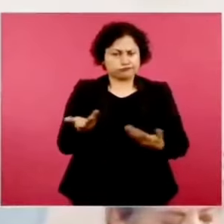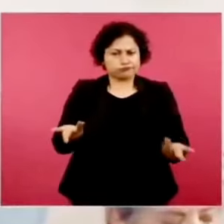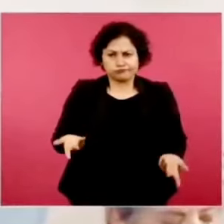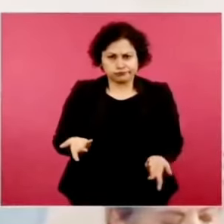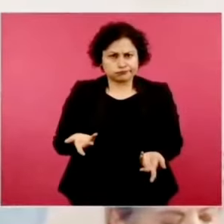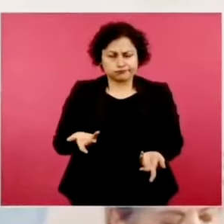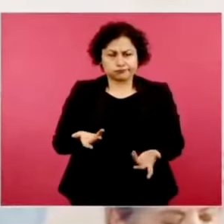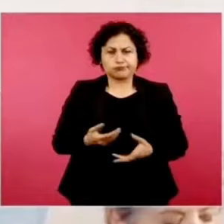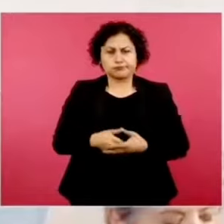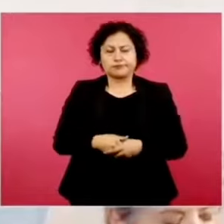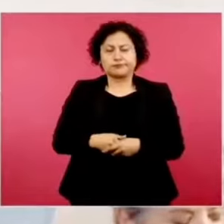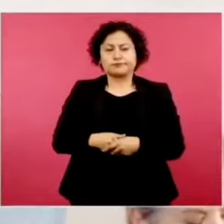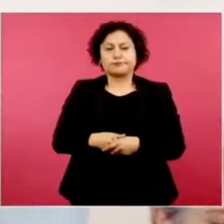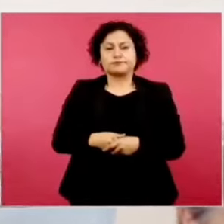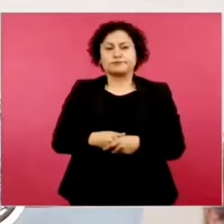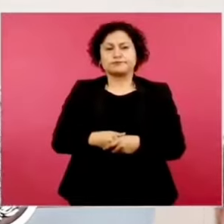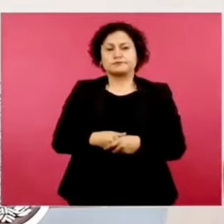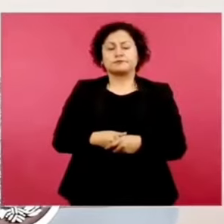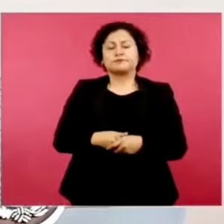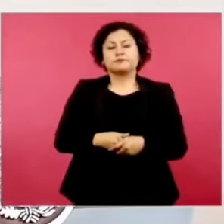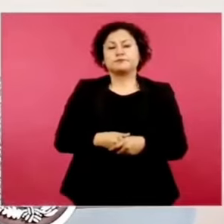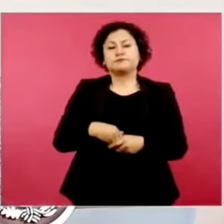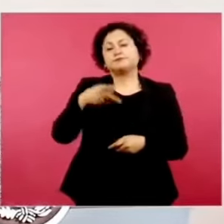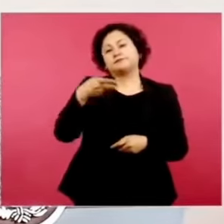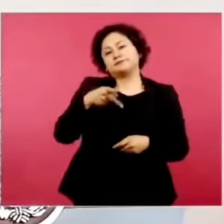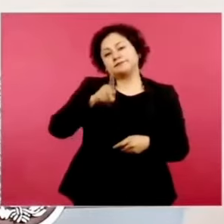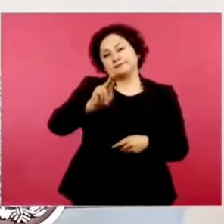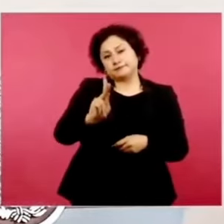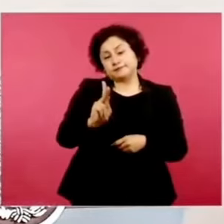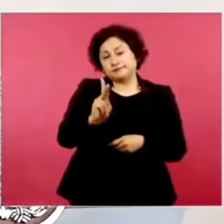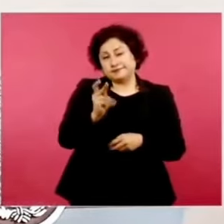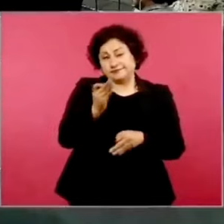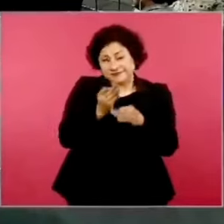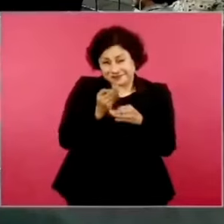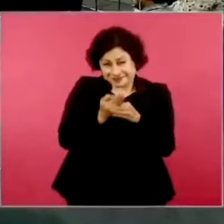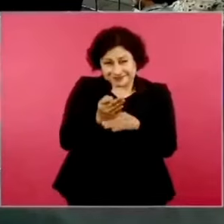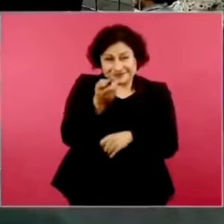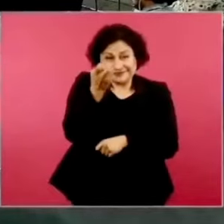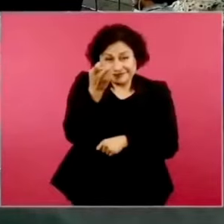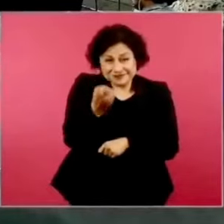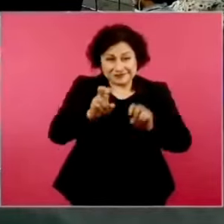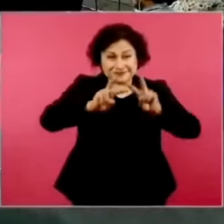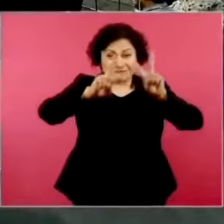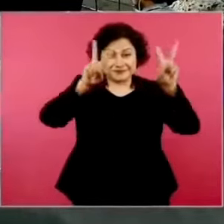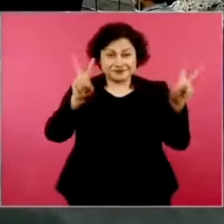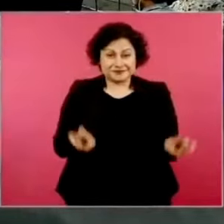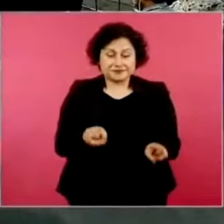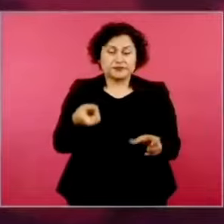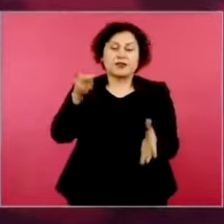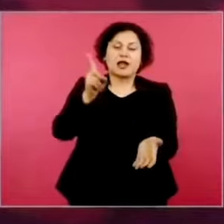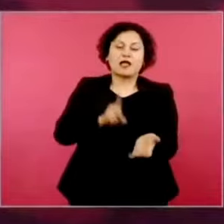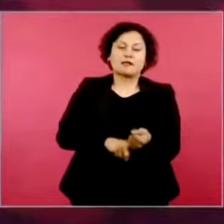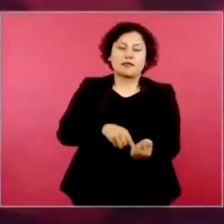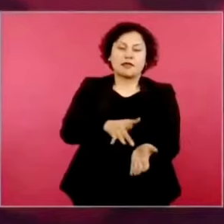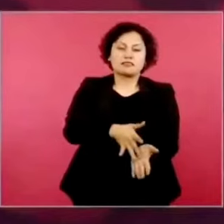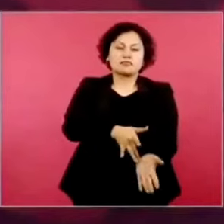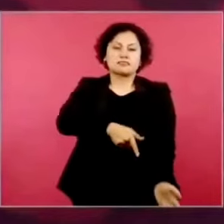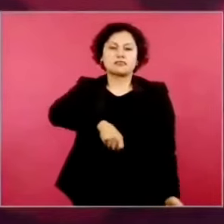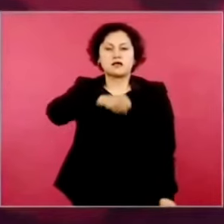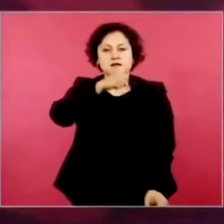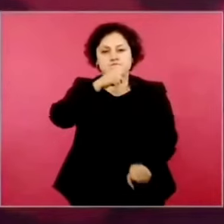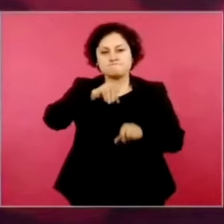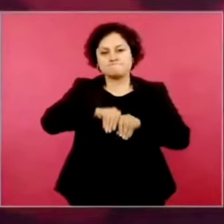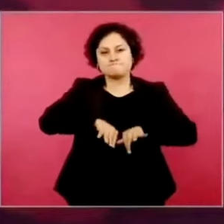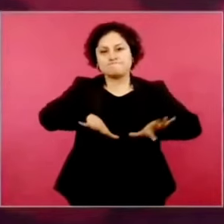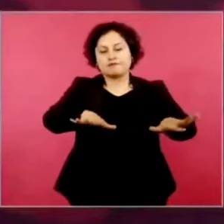esto es parte, insisto, de la campaña. Hasta algunas organizaciones no gubernamentales